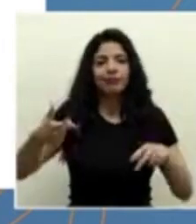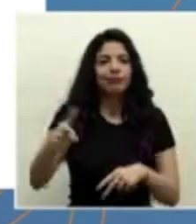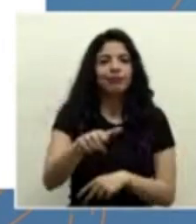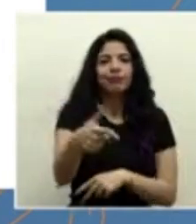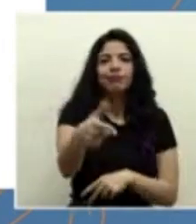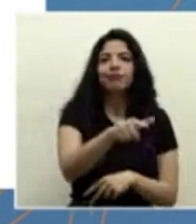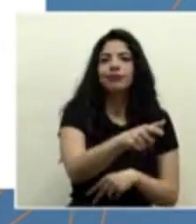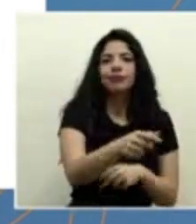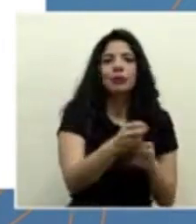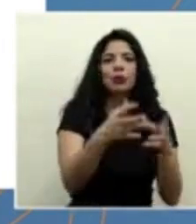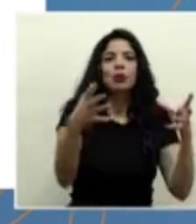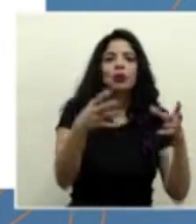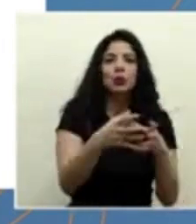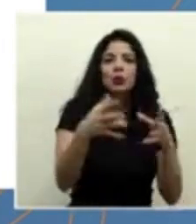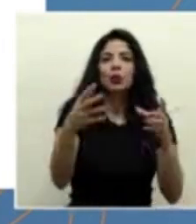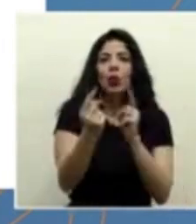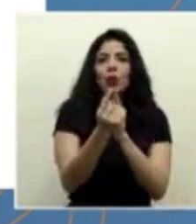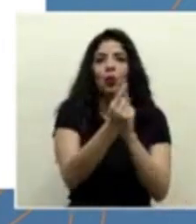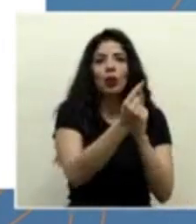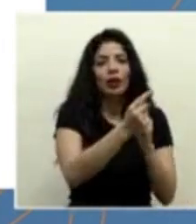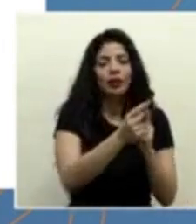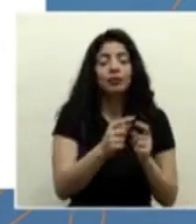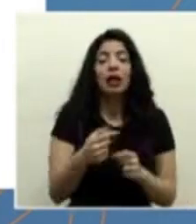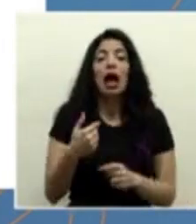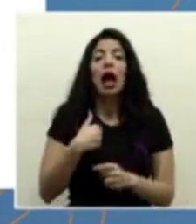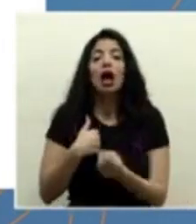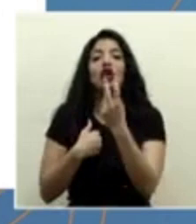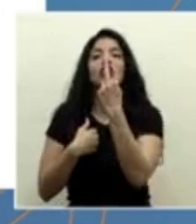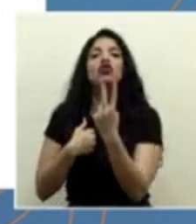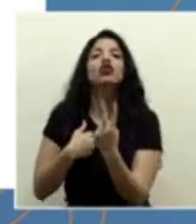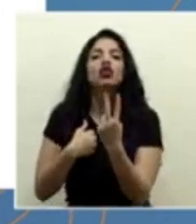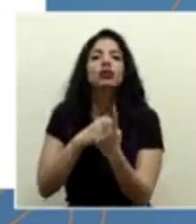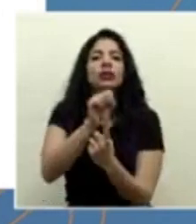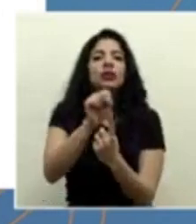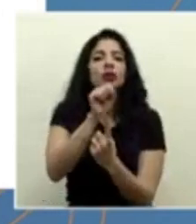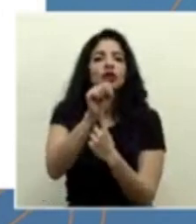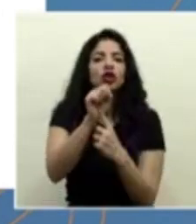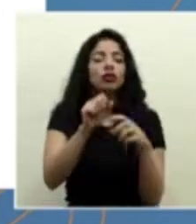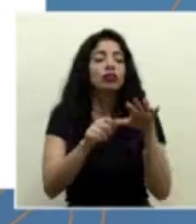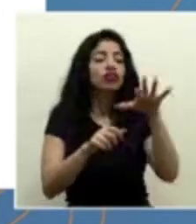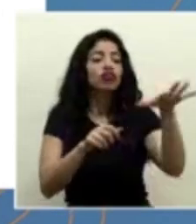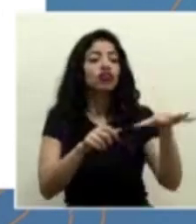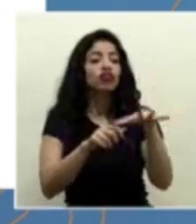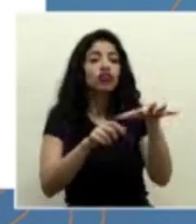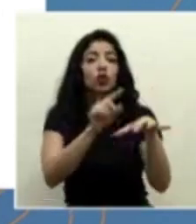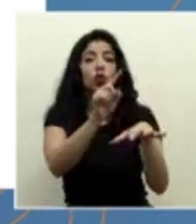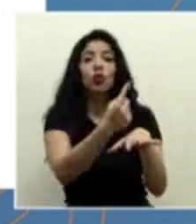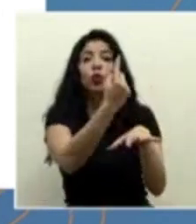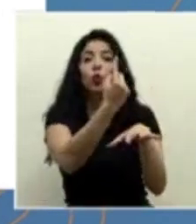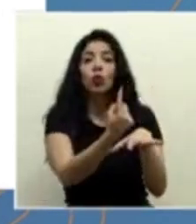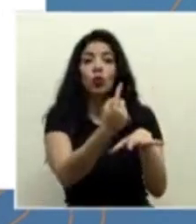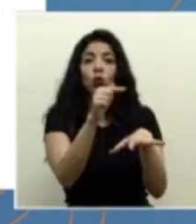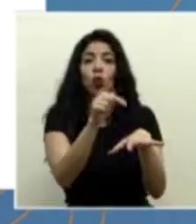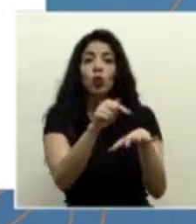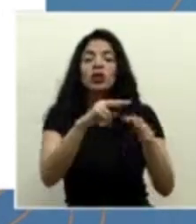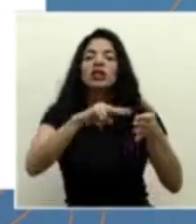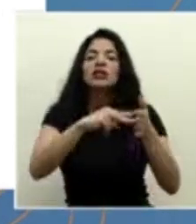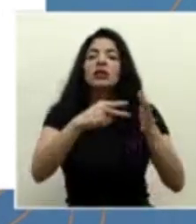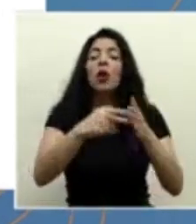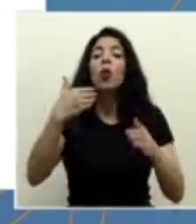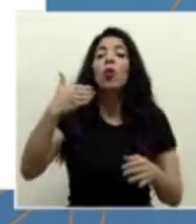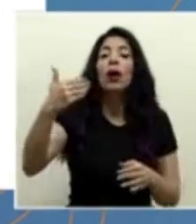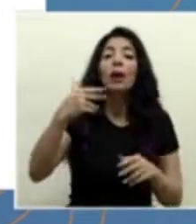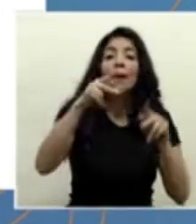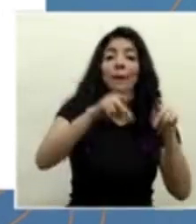También aquí vamos a mostrar dos escenarios. El escenario 1 es cuando la población